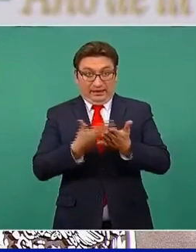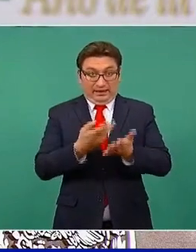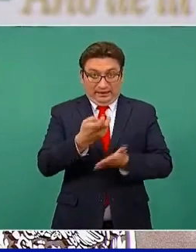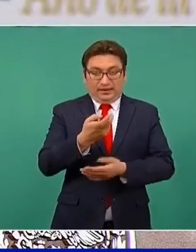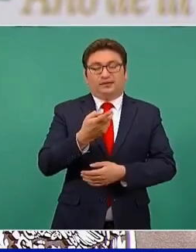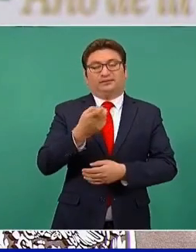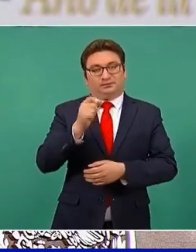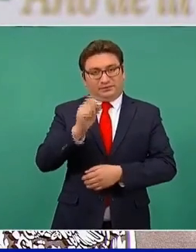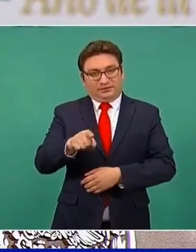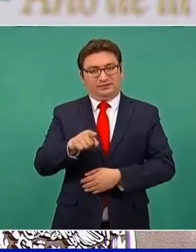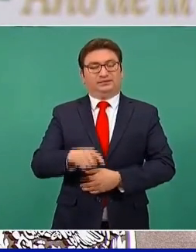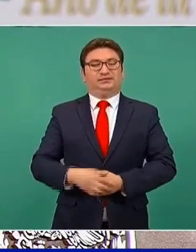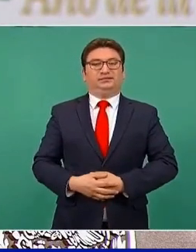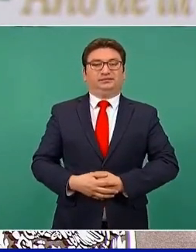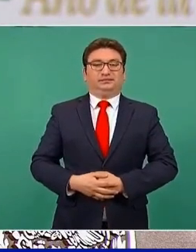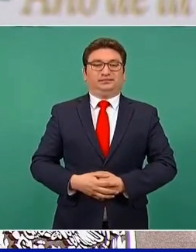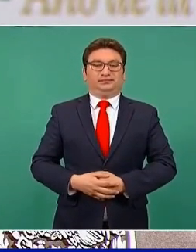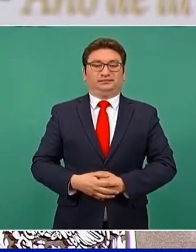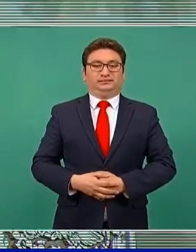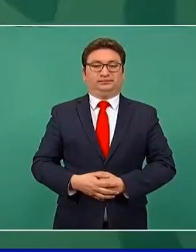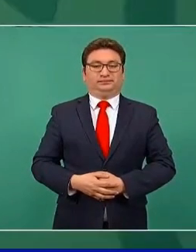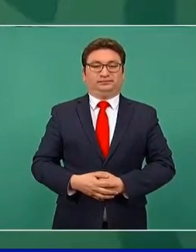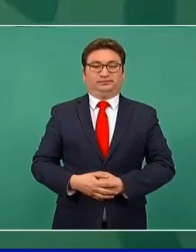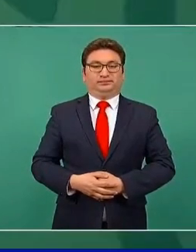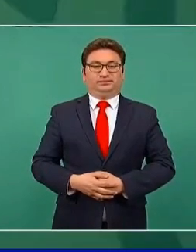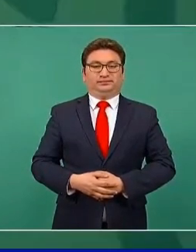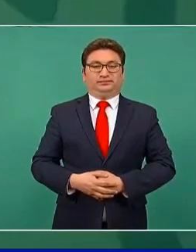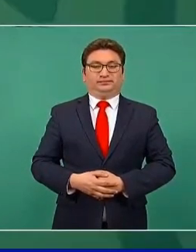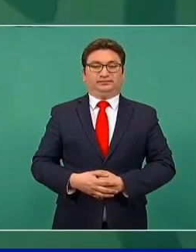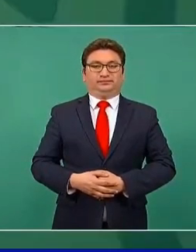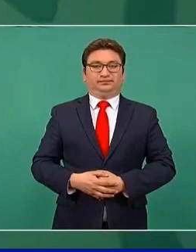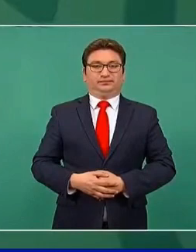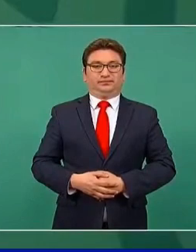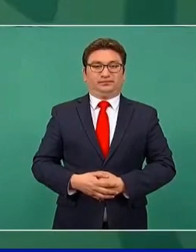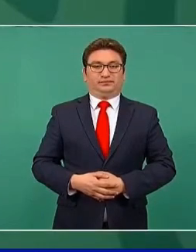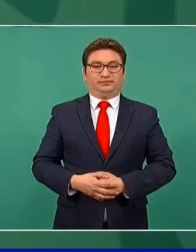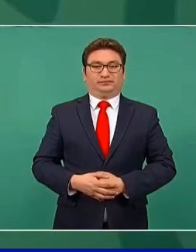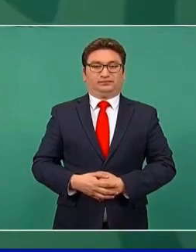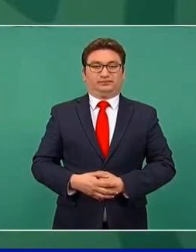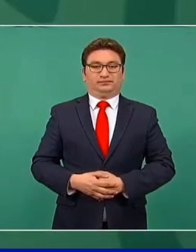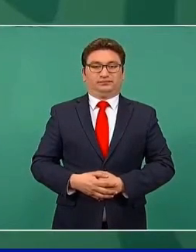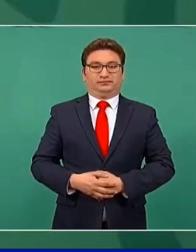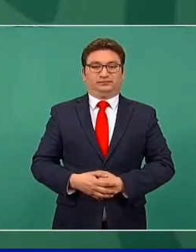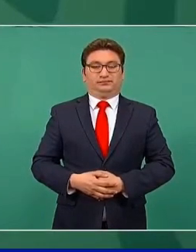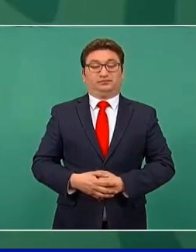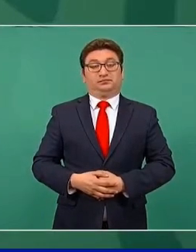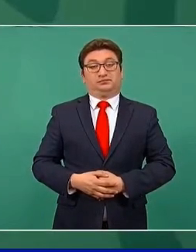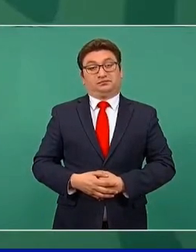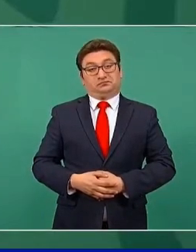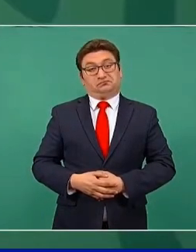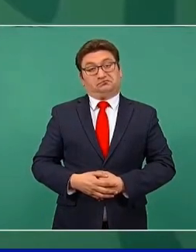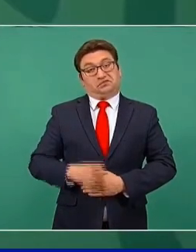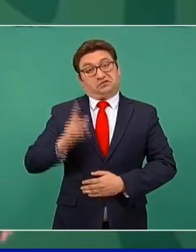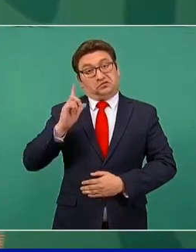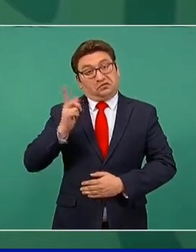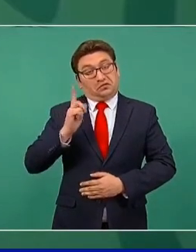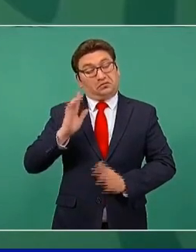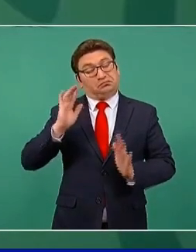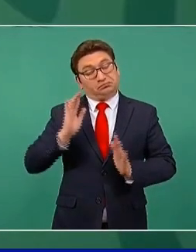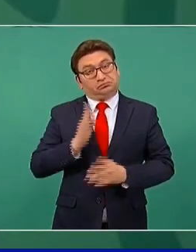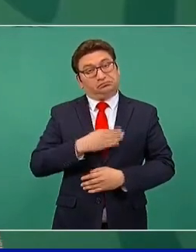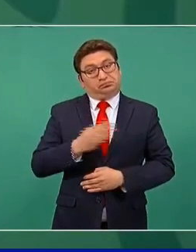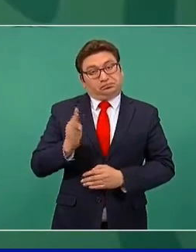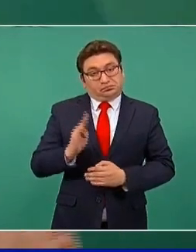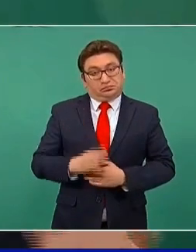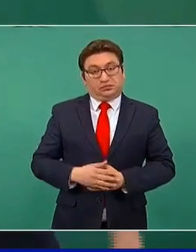y ojalá y… bueno, le vamos a pedir que